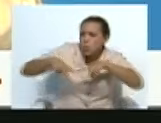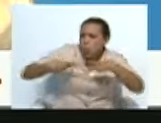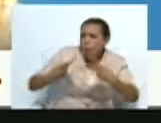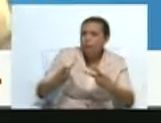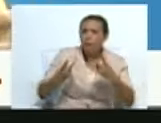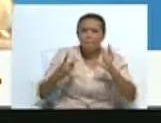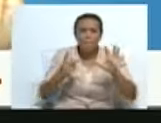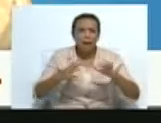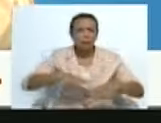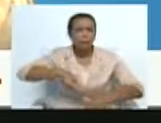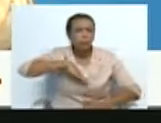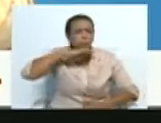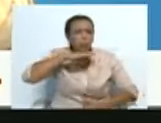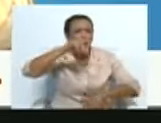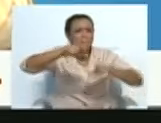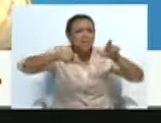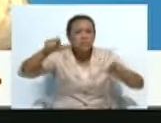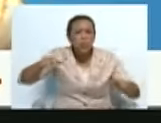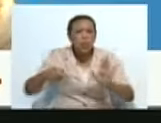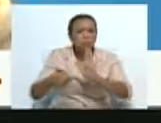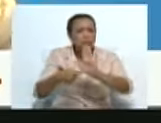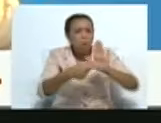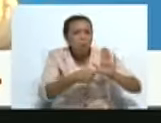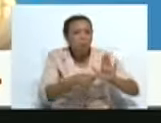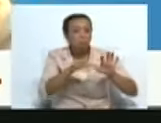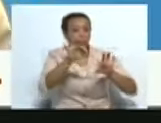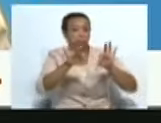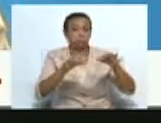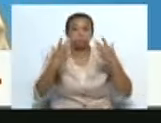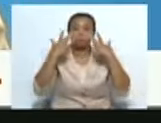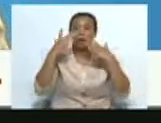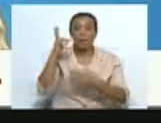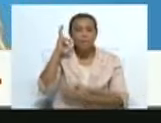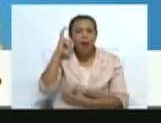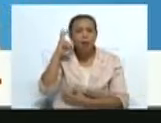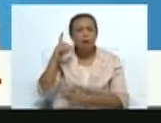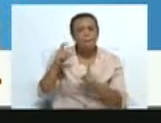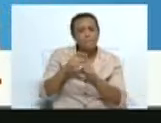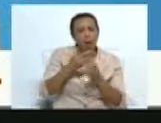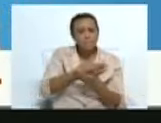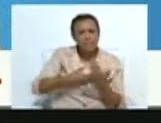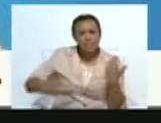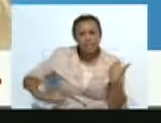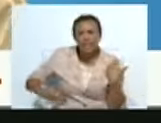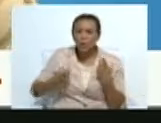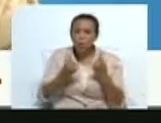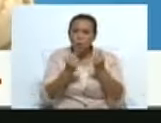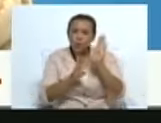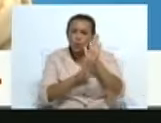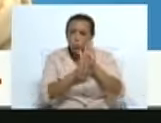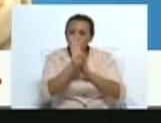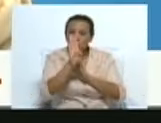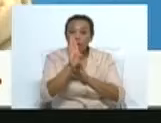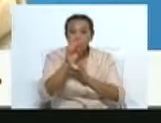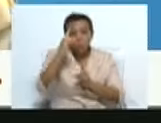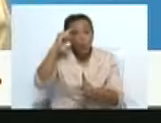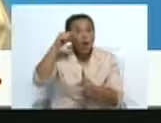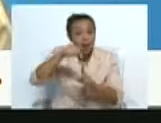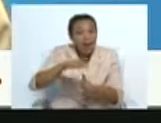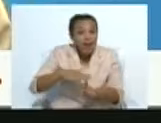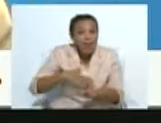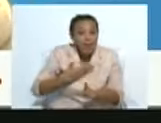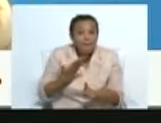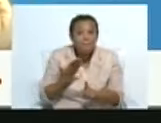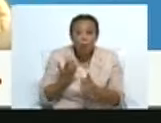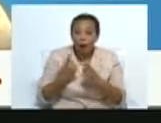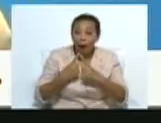habían estado llenos, que a donde se presentaban ustedes, oí las palabras del presidente que la economía subió, y eso es lo que queremos, eso es lo que